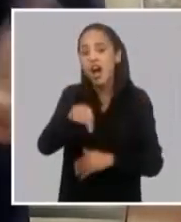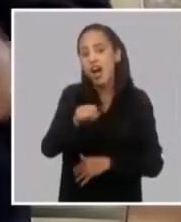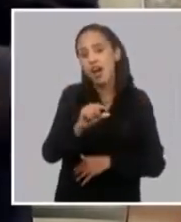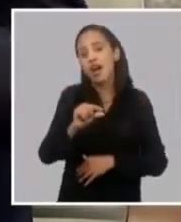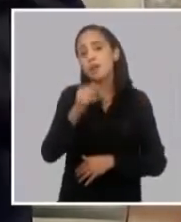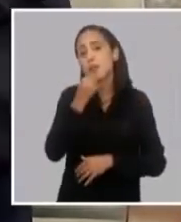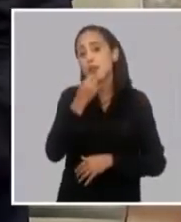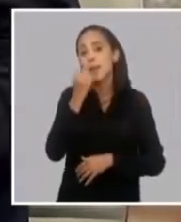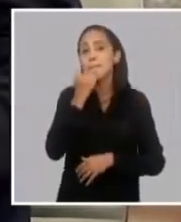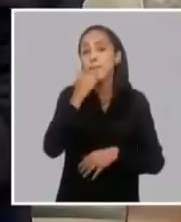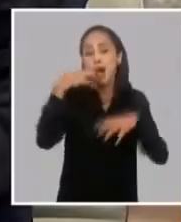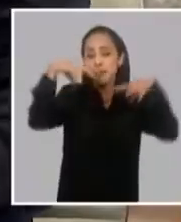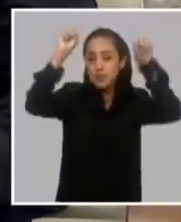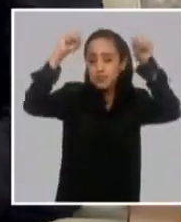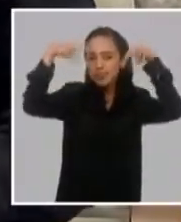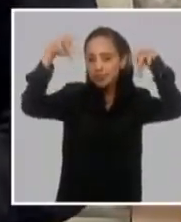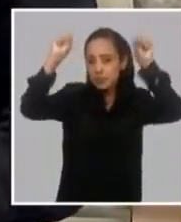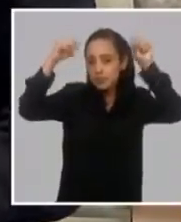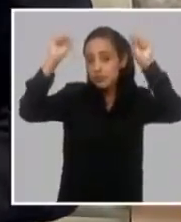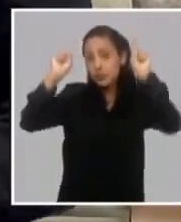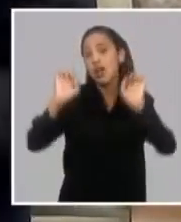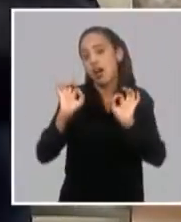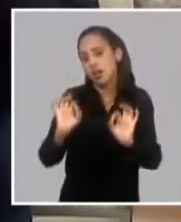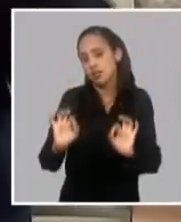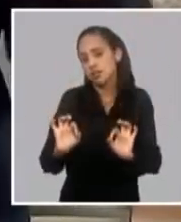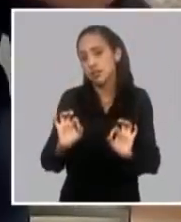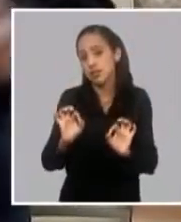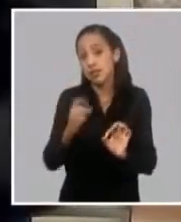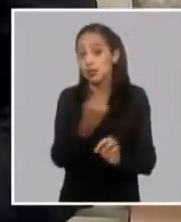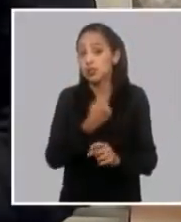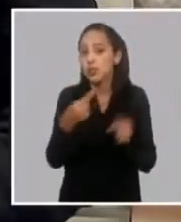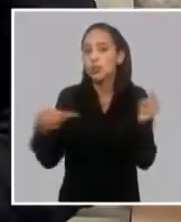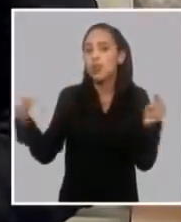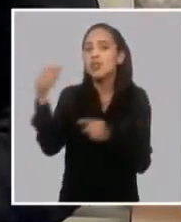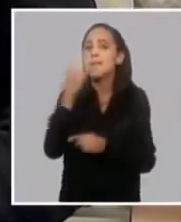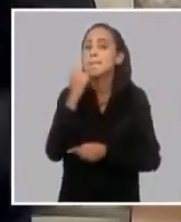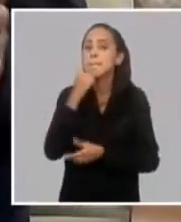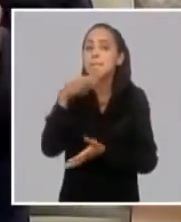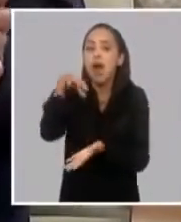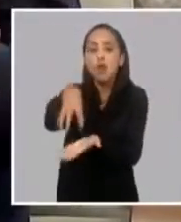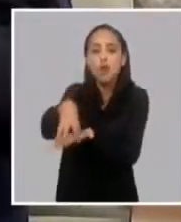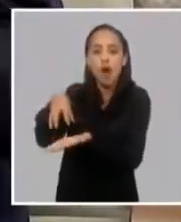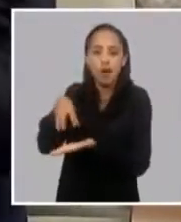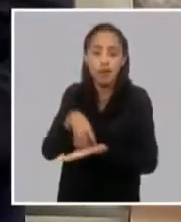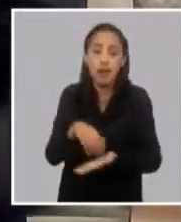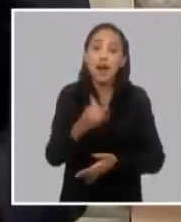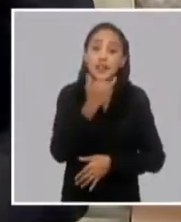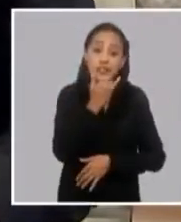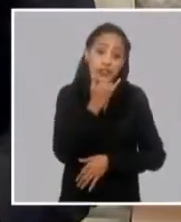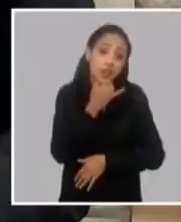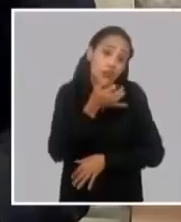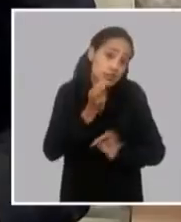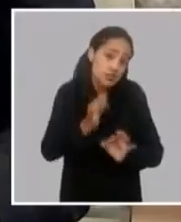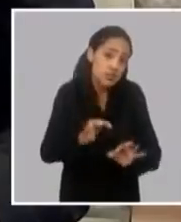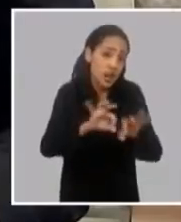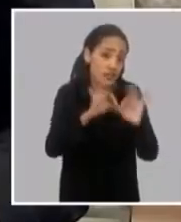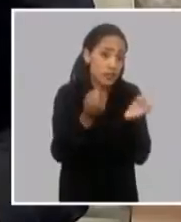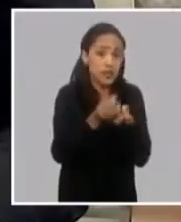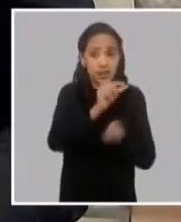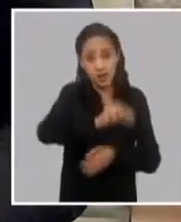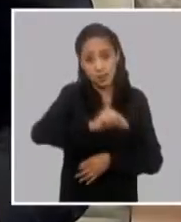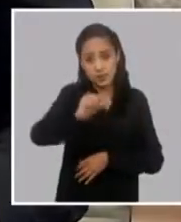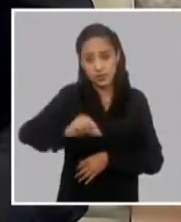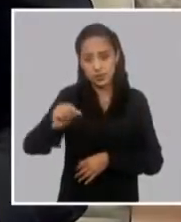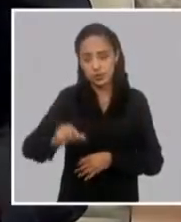habido un poco más de frecuencia de los apagones en un nivel de circuitos que ha afectado a las mismas personas. Entonces,